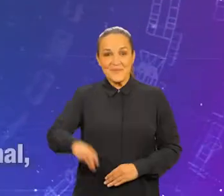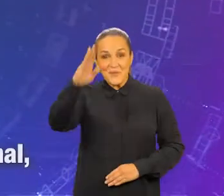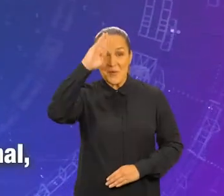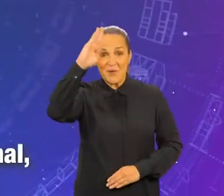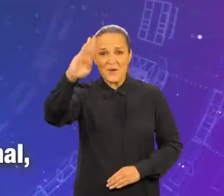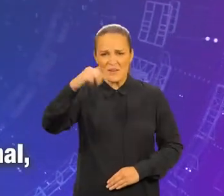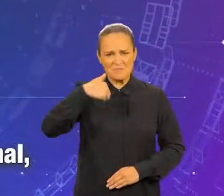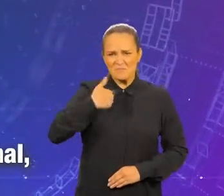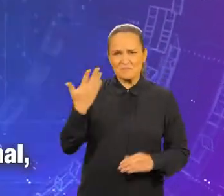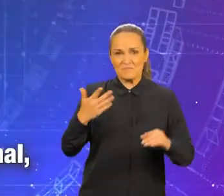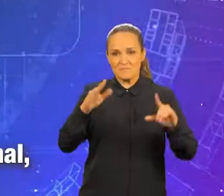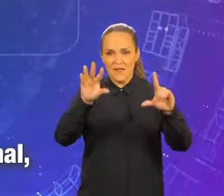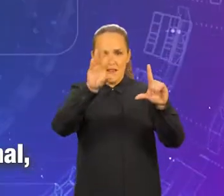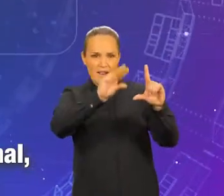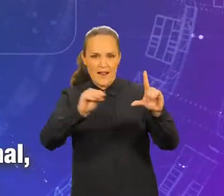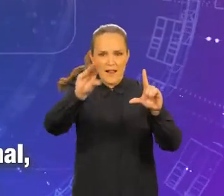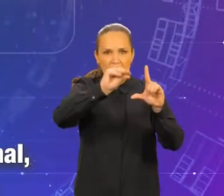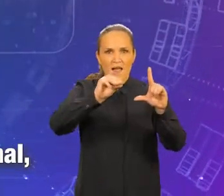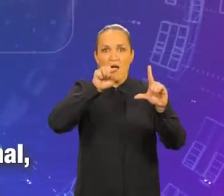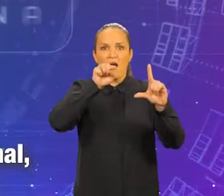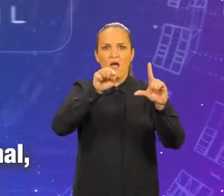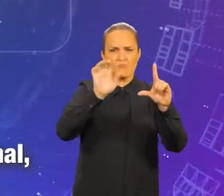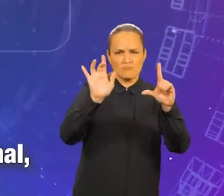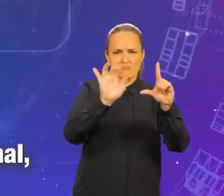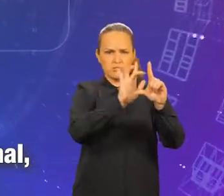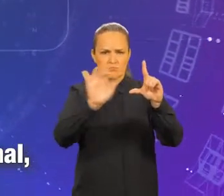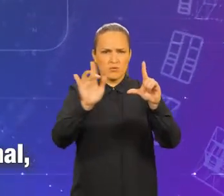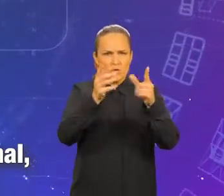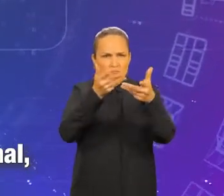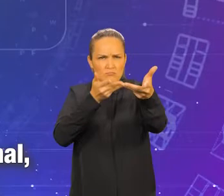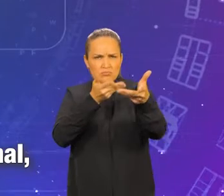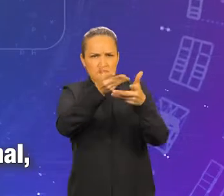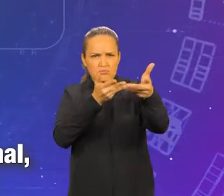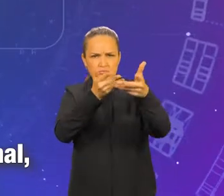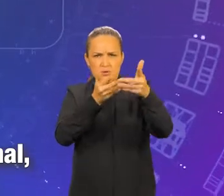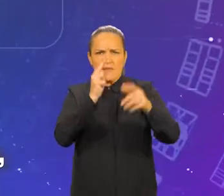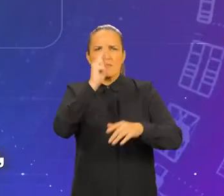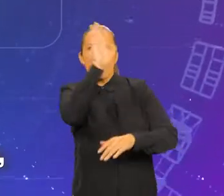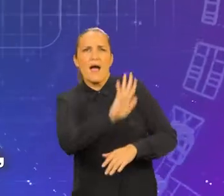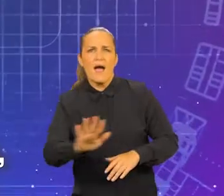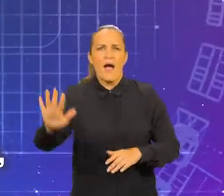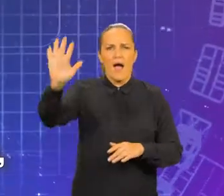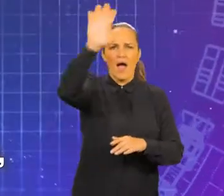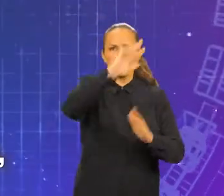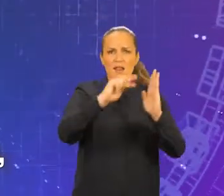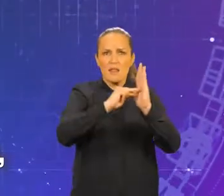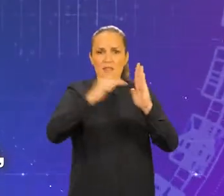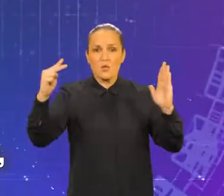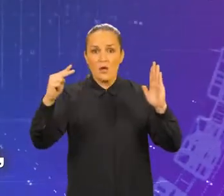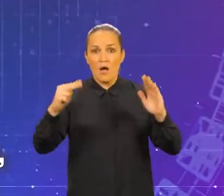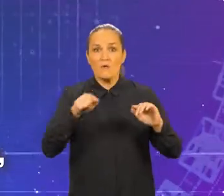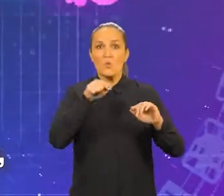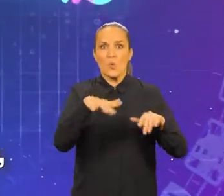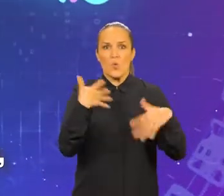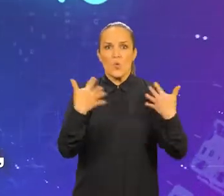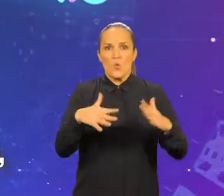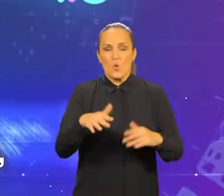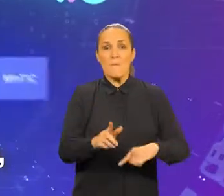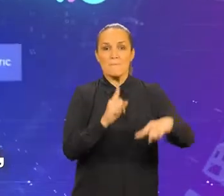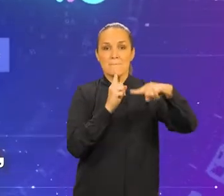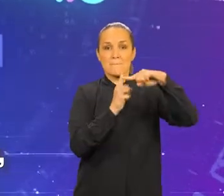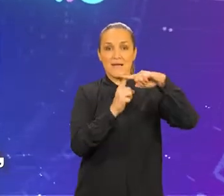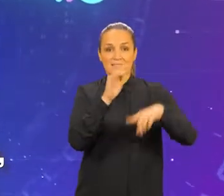¡Hola! Soy Diana, Dispositivo de Inteligencia Artificial Nacional. Este es el Sistema Operativo